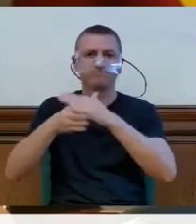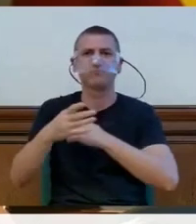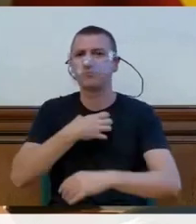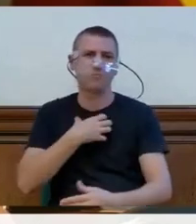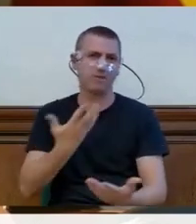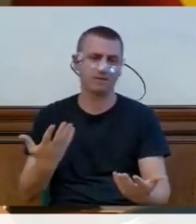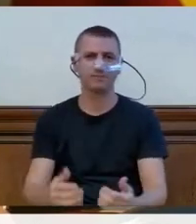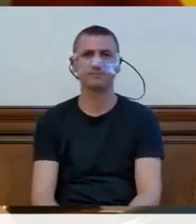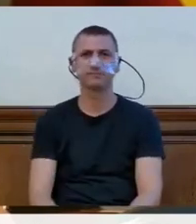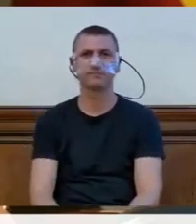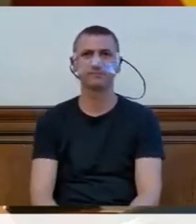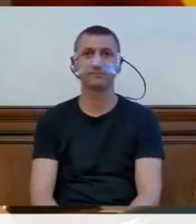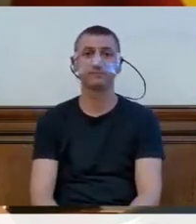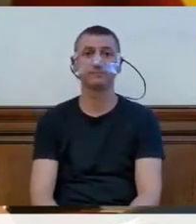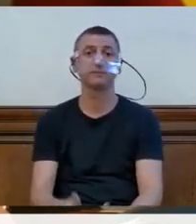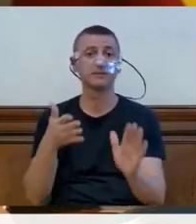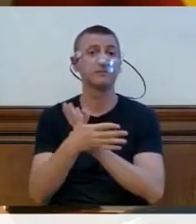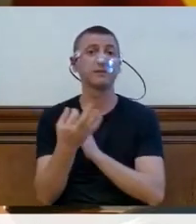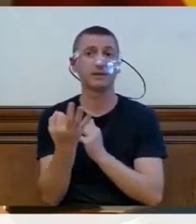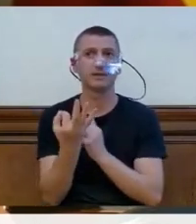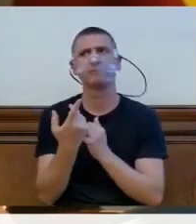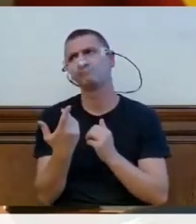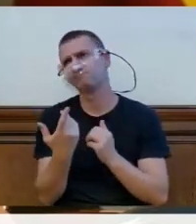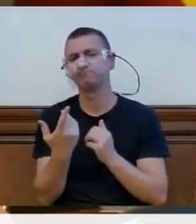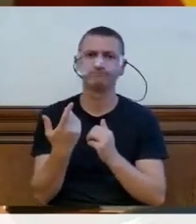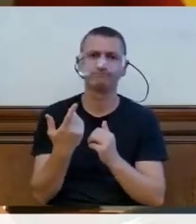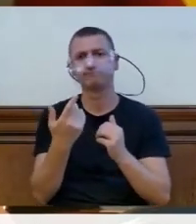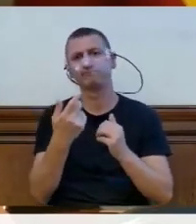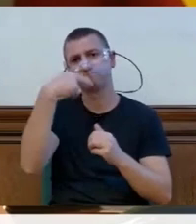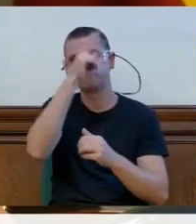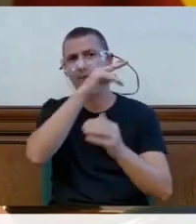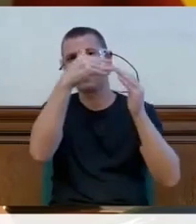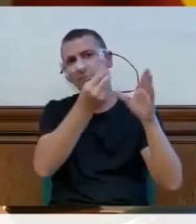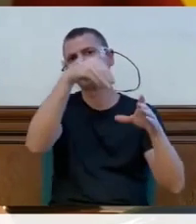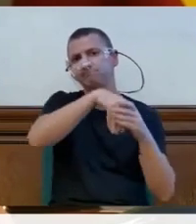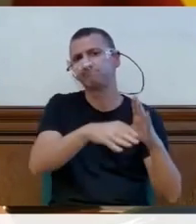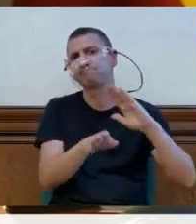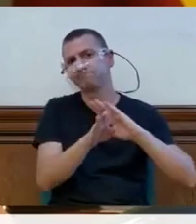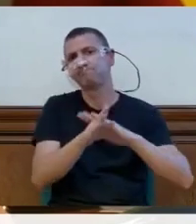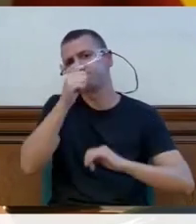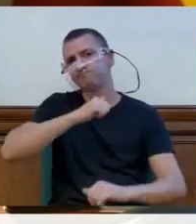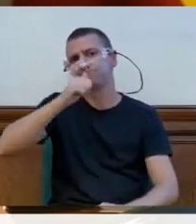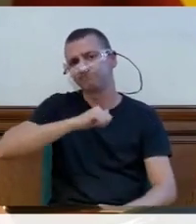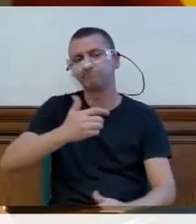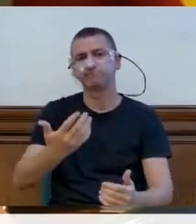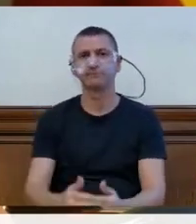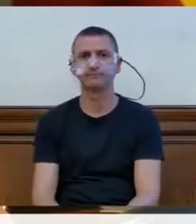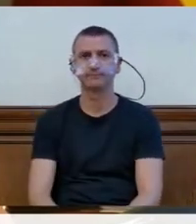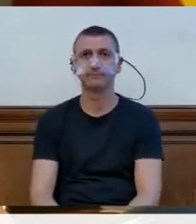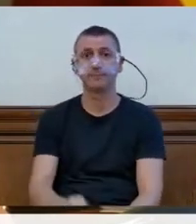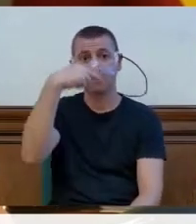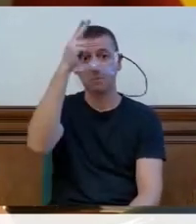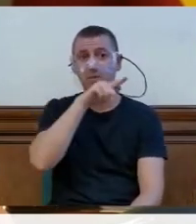Supone que tienen que seguir viviendo en casa de sus padres y que sus padres no solo tienen que costearles